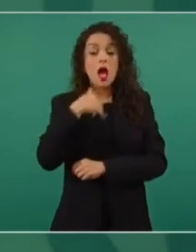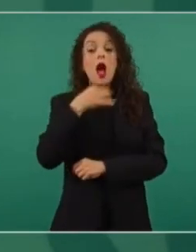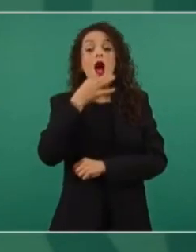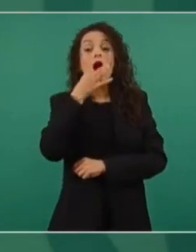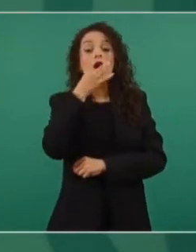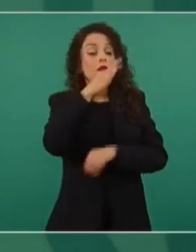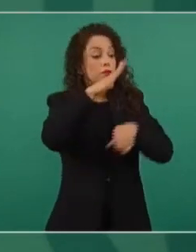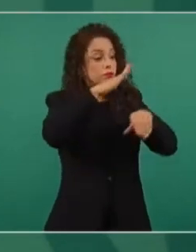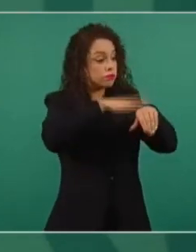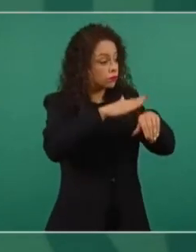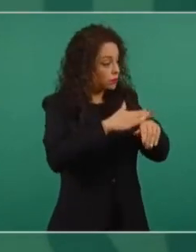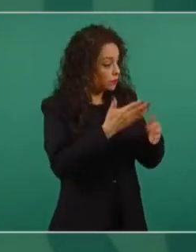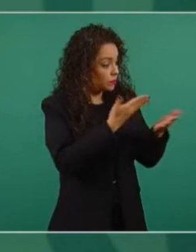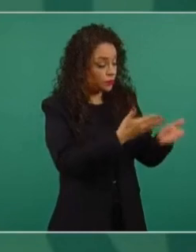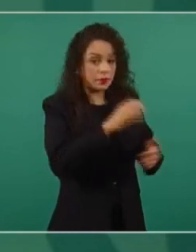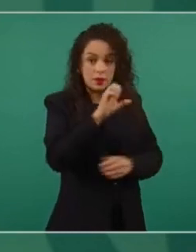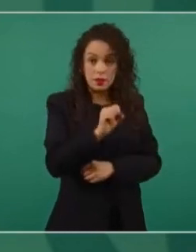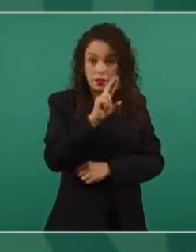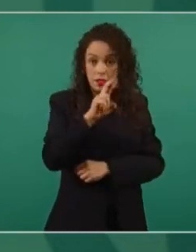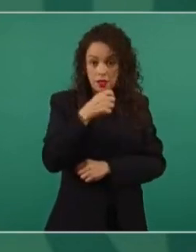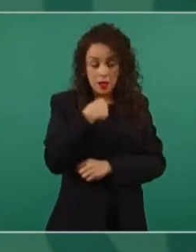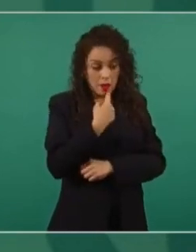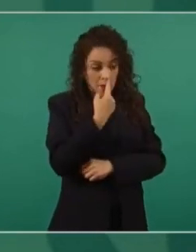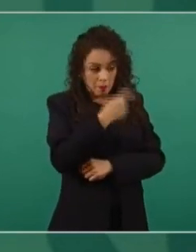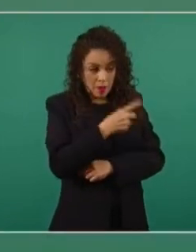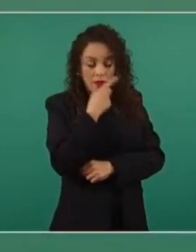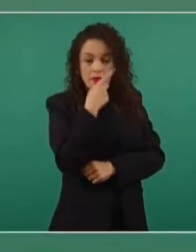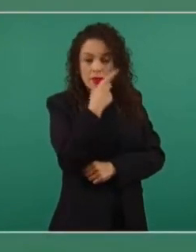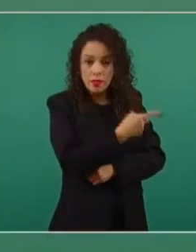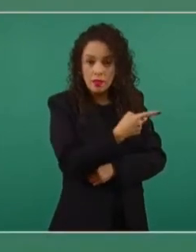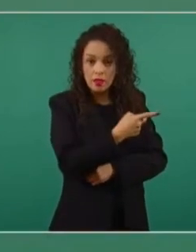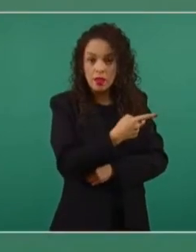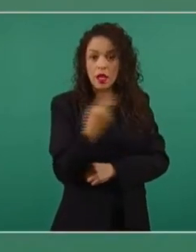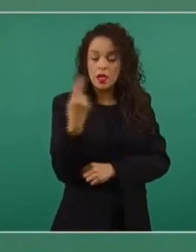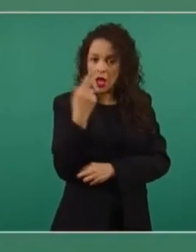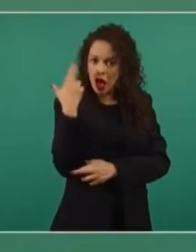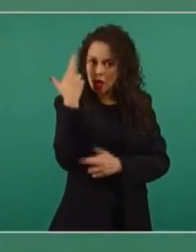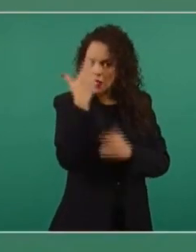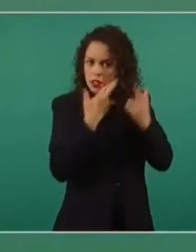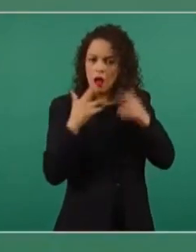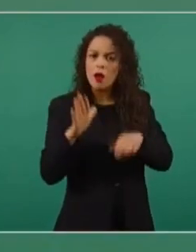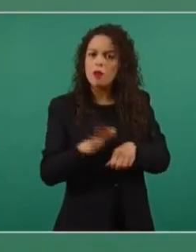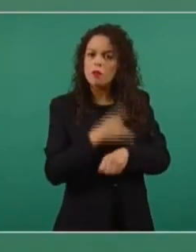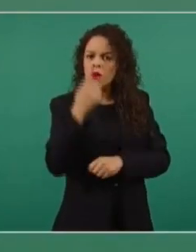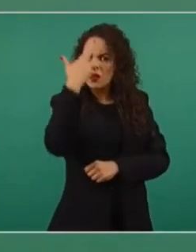al secretario de Relaciones Exteriores para que se revise por qué